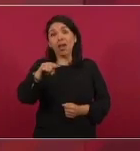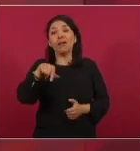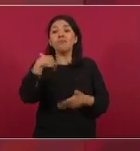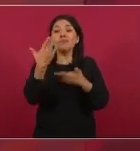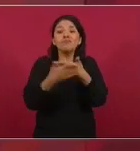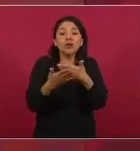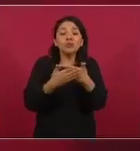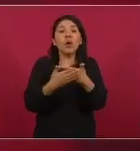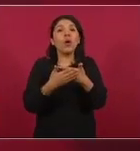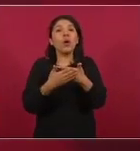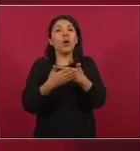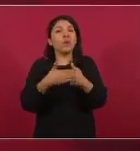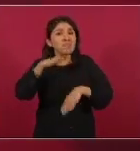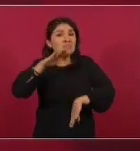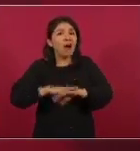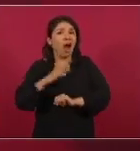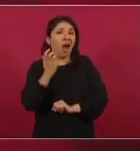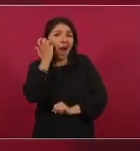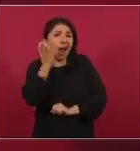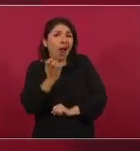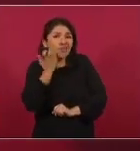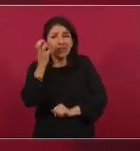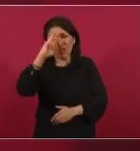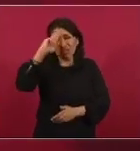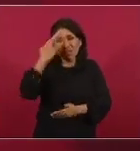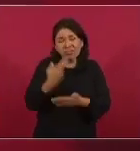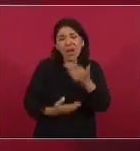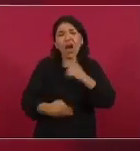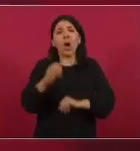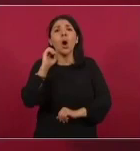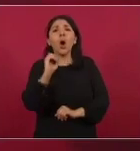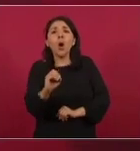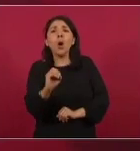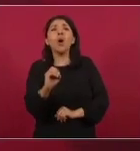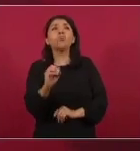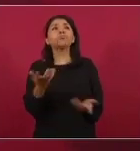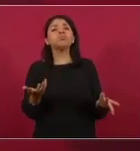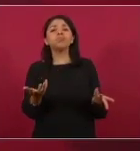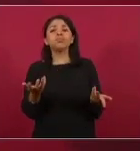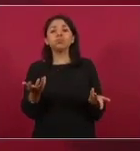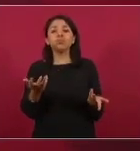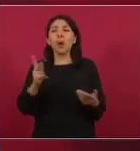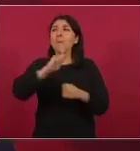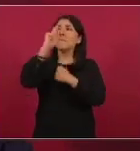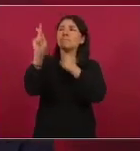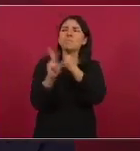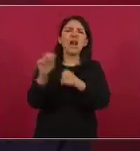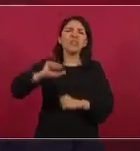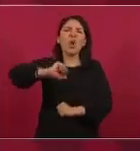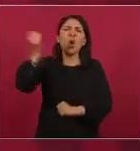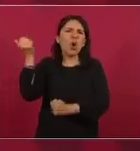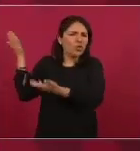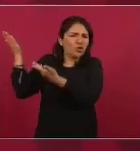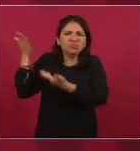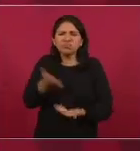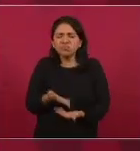abuso, que en ningún país extranjero